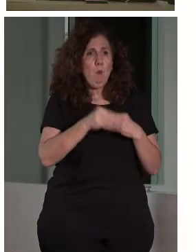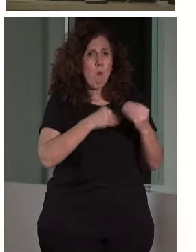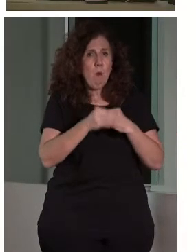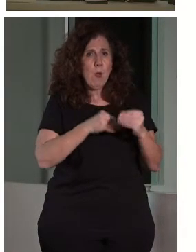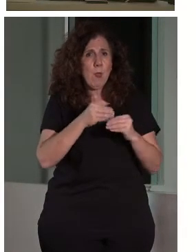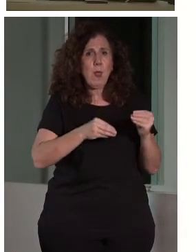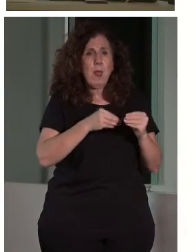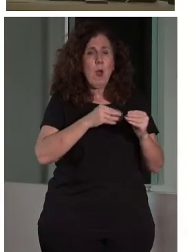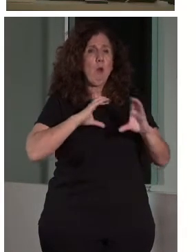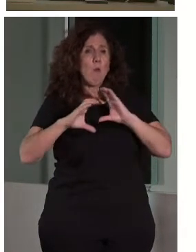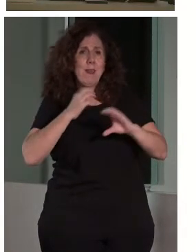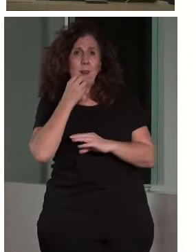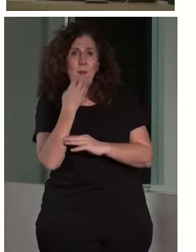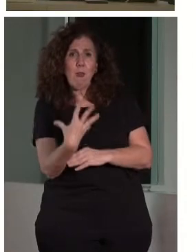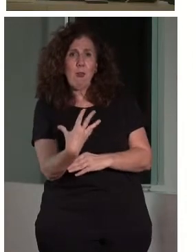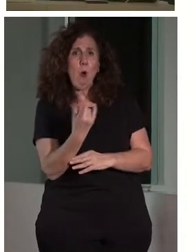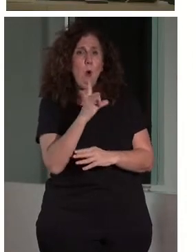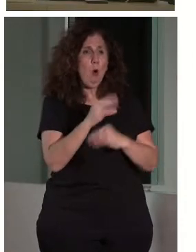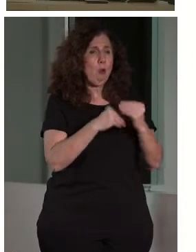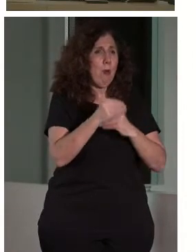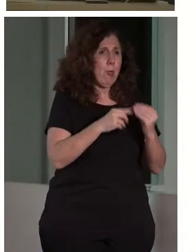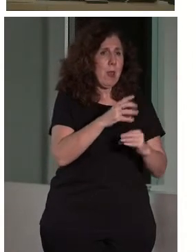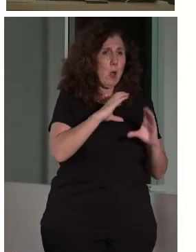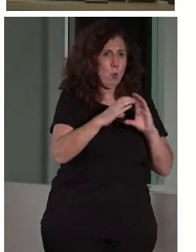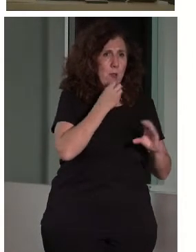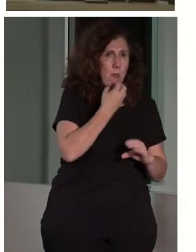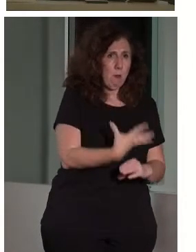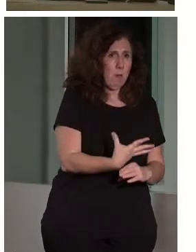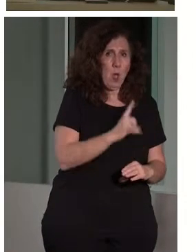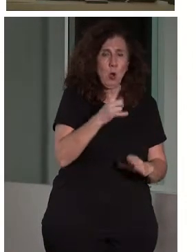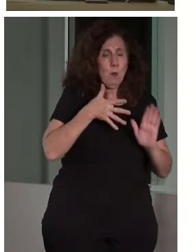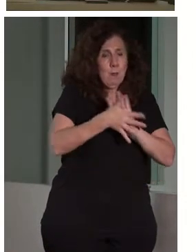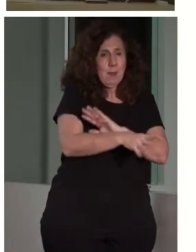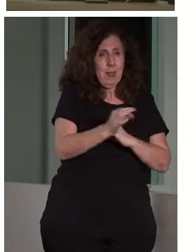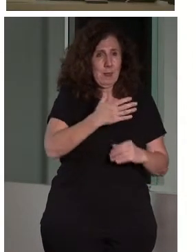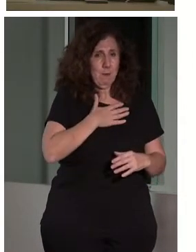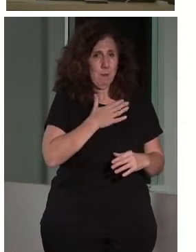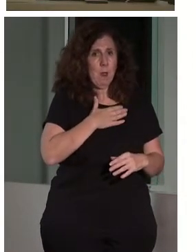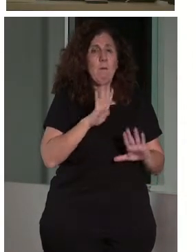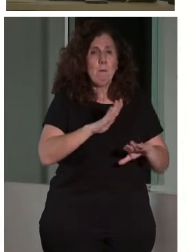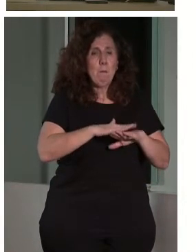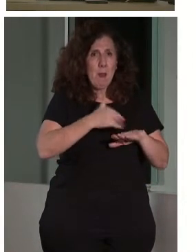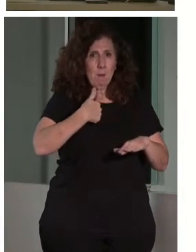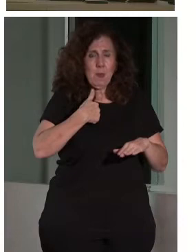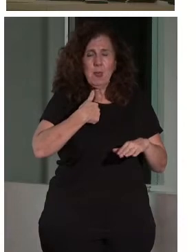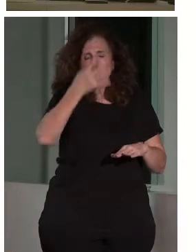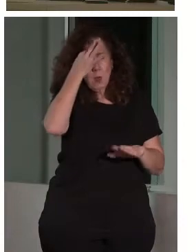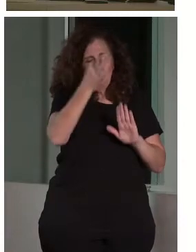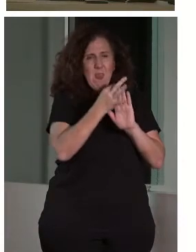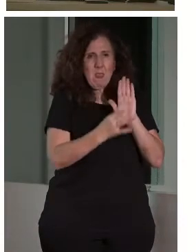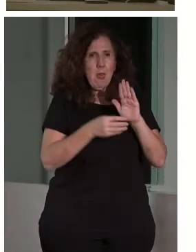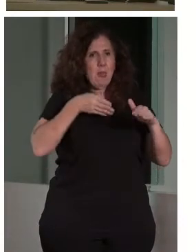comunicar bien o no comunicar. No voy a explicar qué es la interpretación del patrimonio aquí, pero para mí es una medida de accesibilidad fundamental.